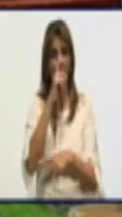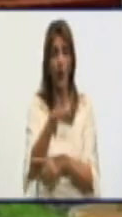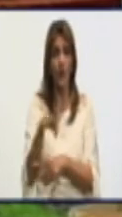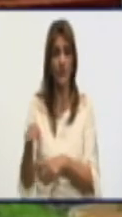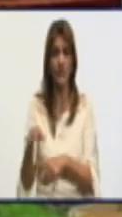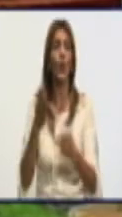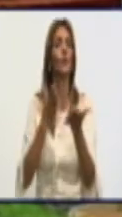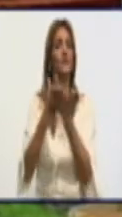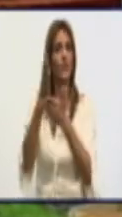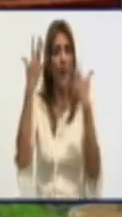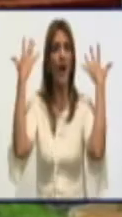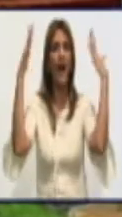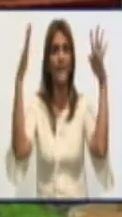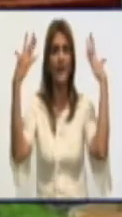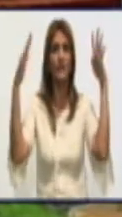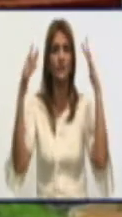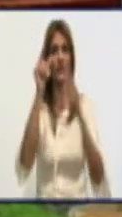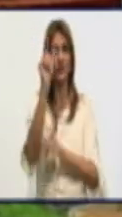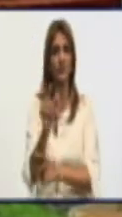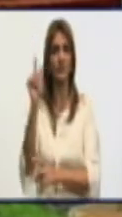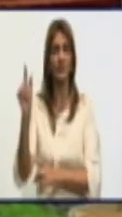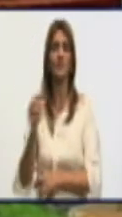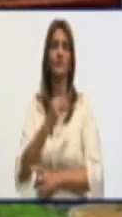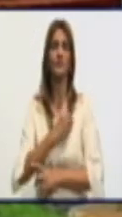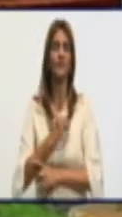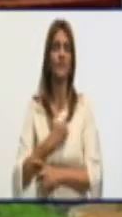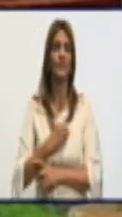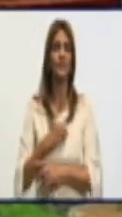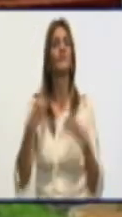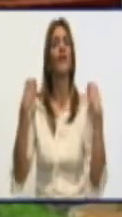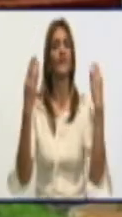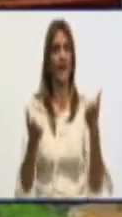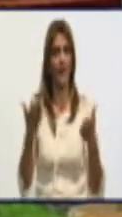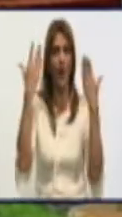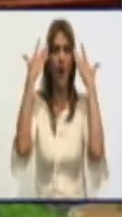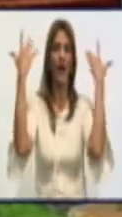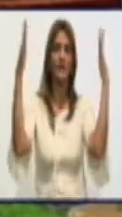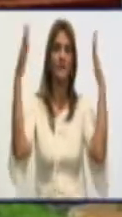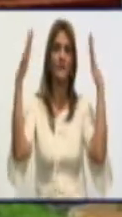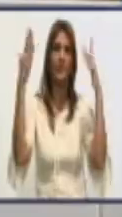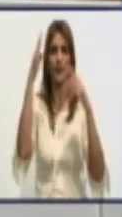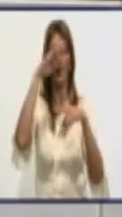siguen aplaudiendo a nuestros médicos, nosotros dedicamos el aplauso de la patria.